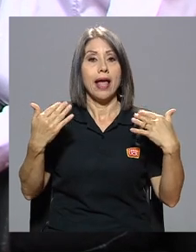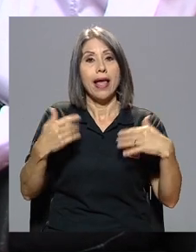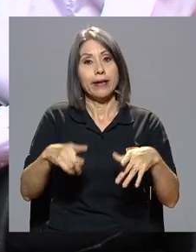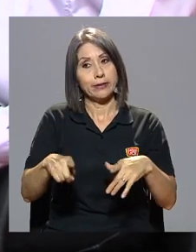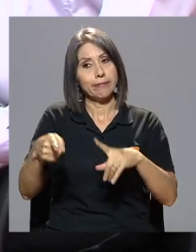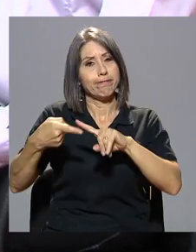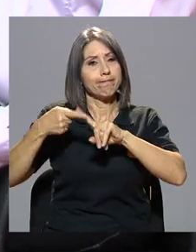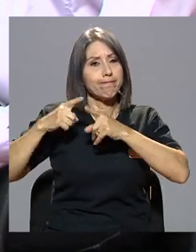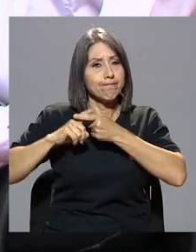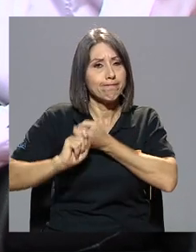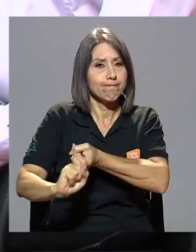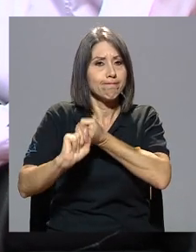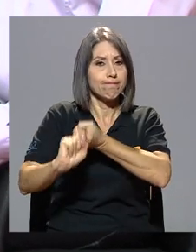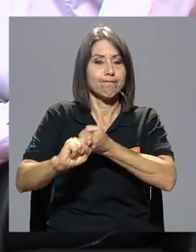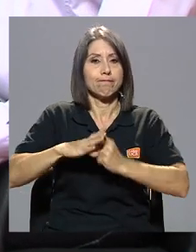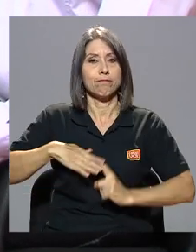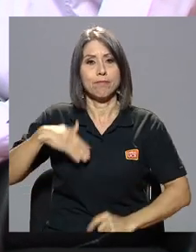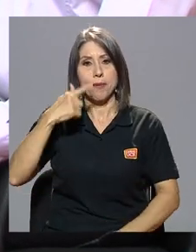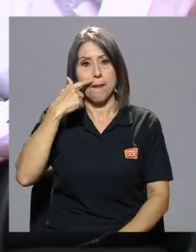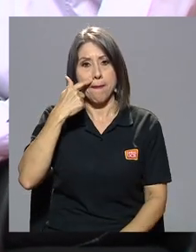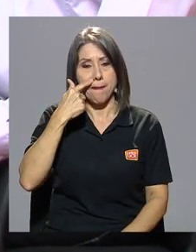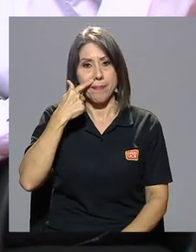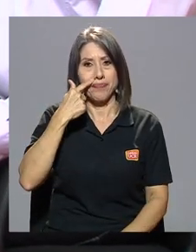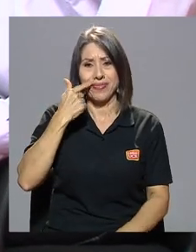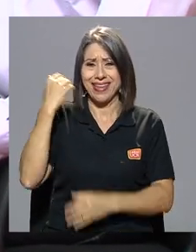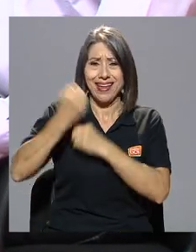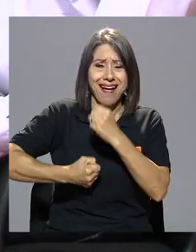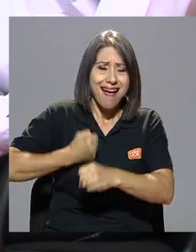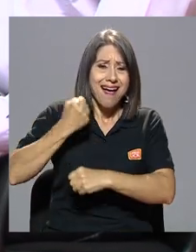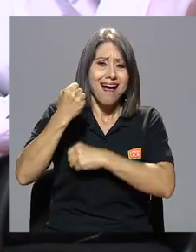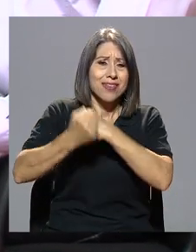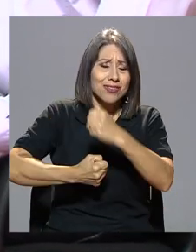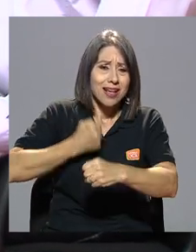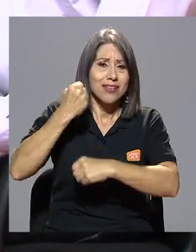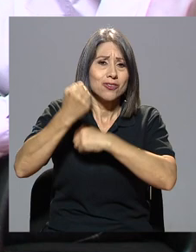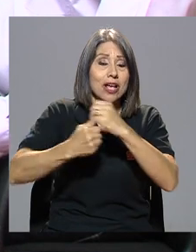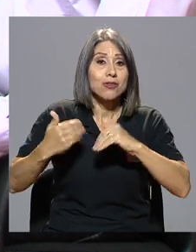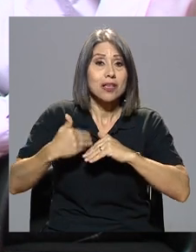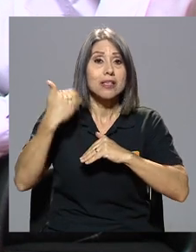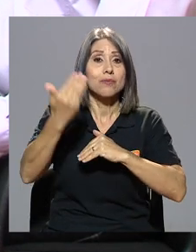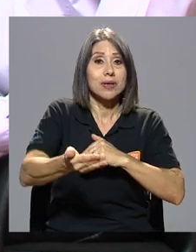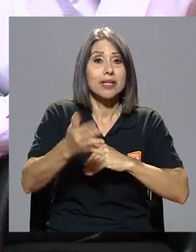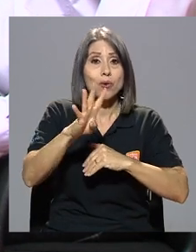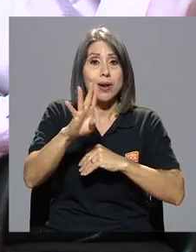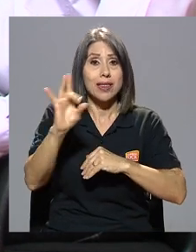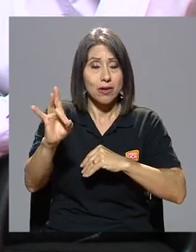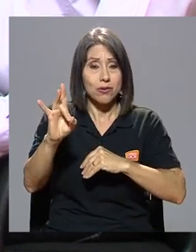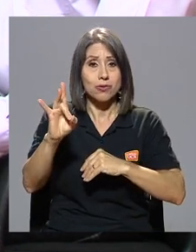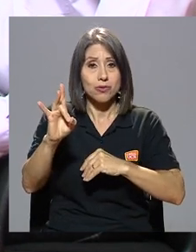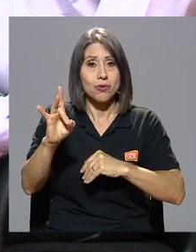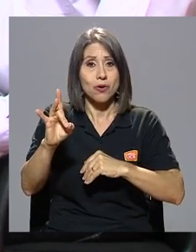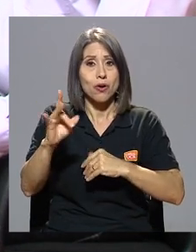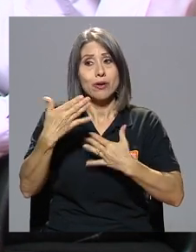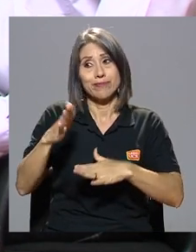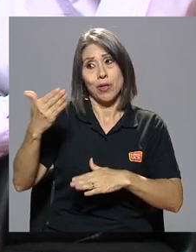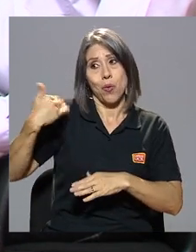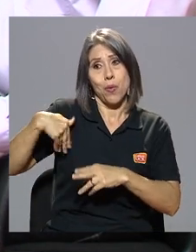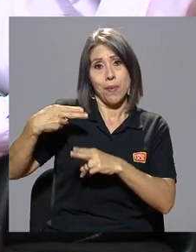Entonces, gran amigo de mi padre. Y en todos esos años que yo viví, ya posterior al 48, claro,